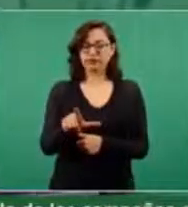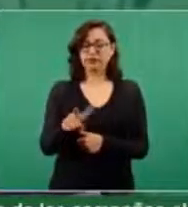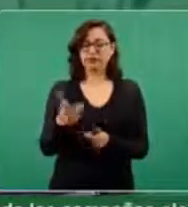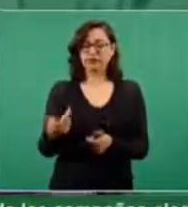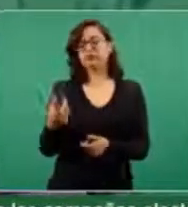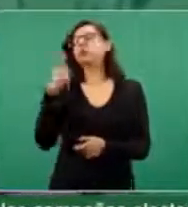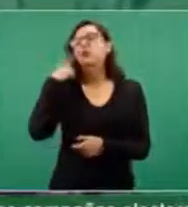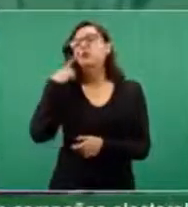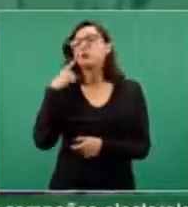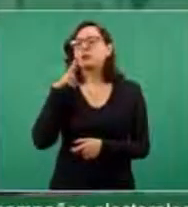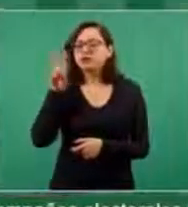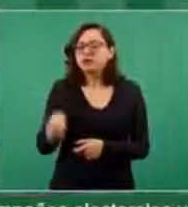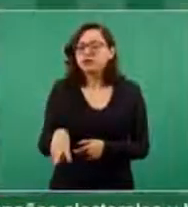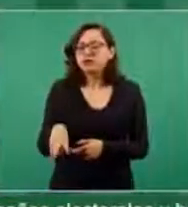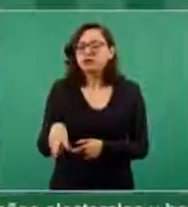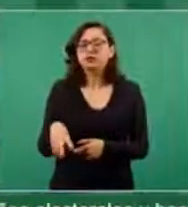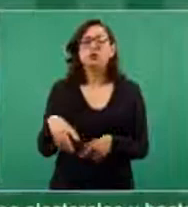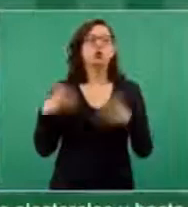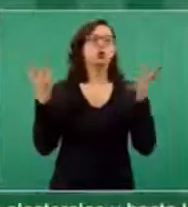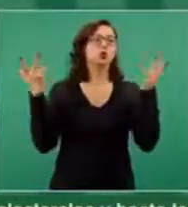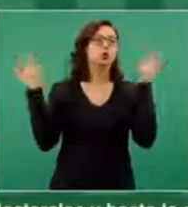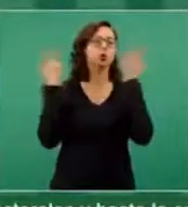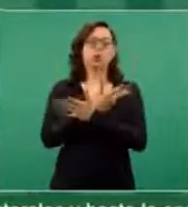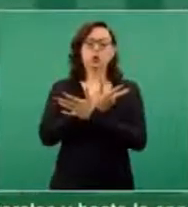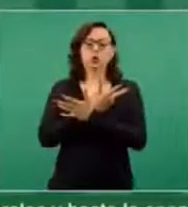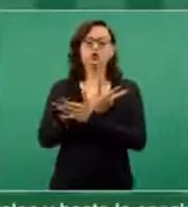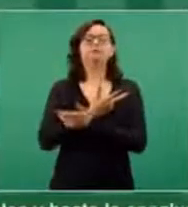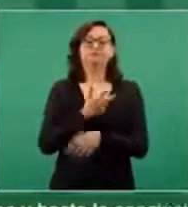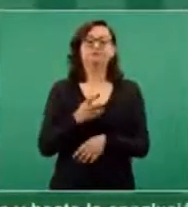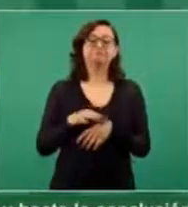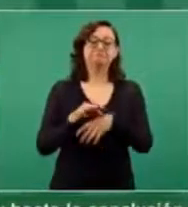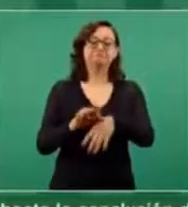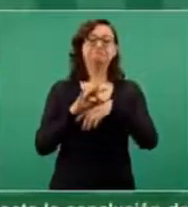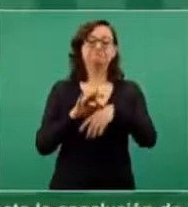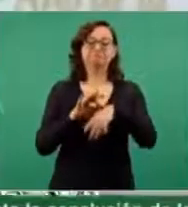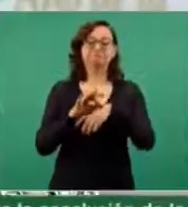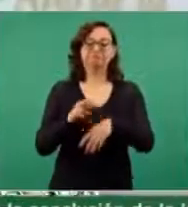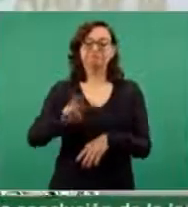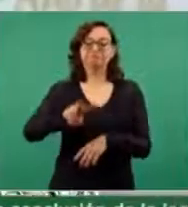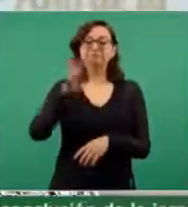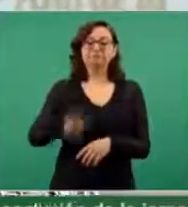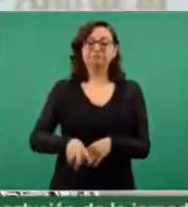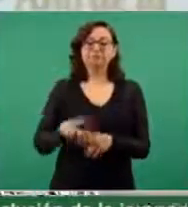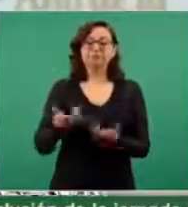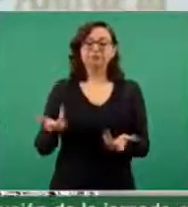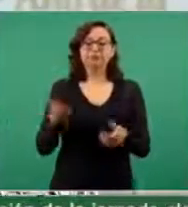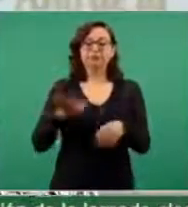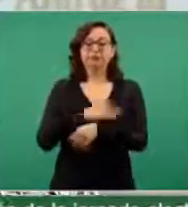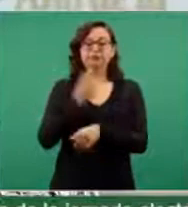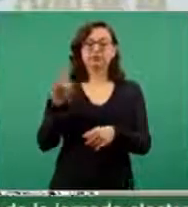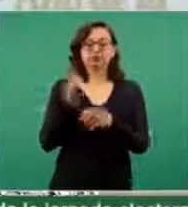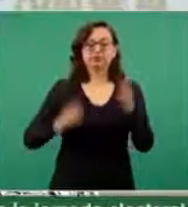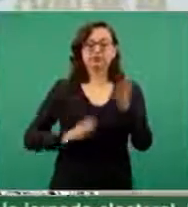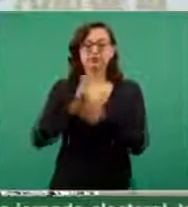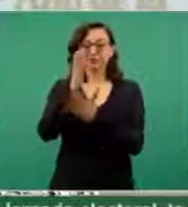comprobaba que era cierto. Y en efecto, era cierto, porque el contrato colectivo